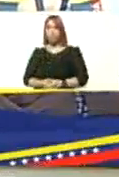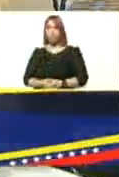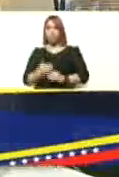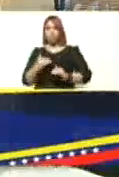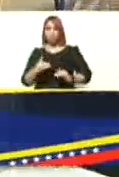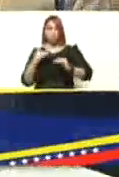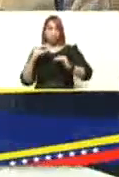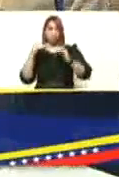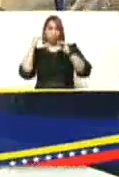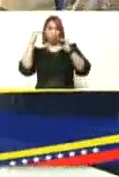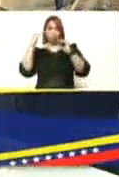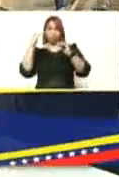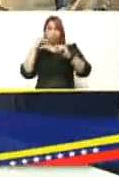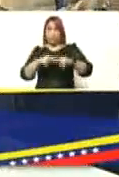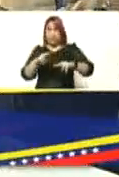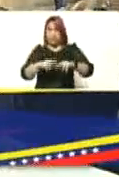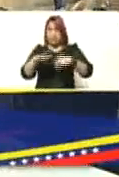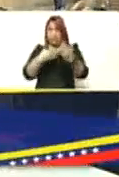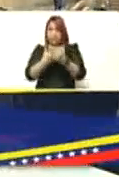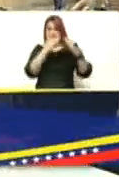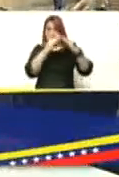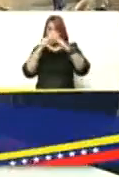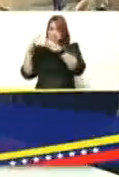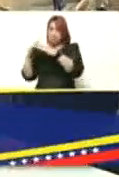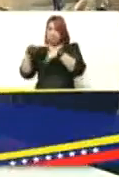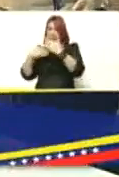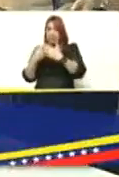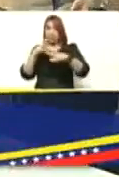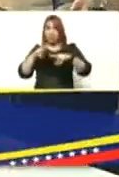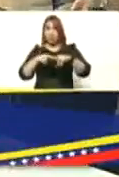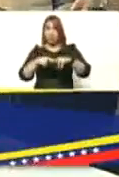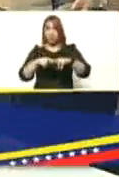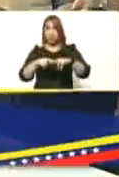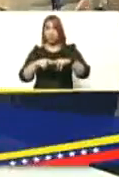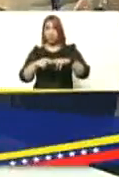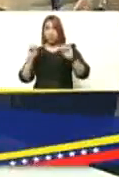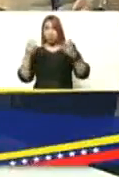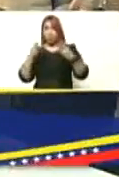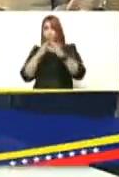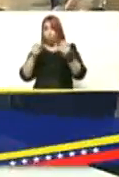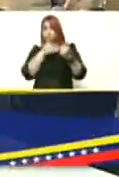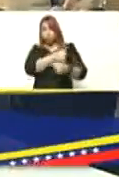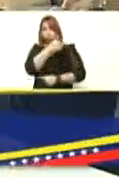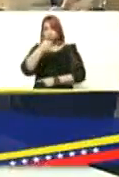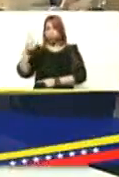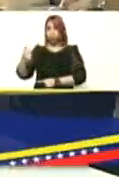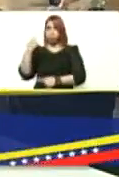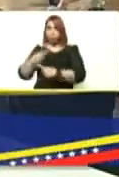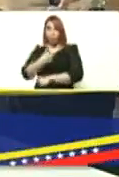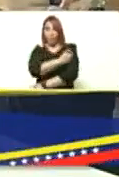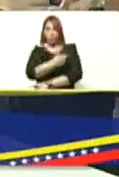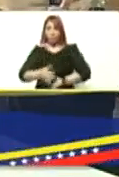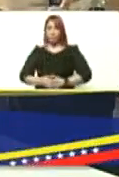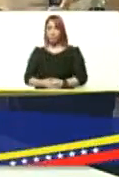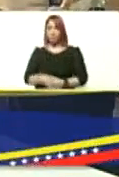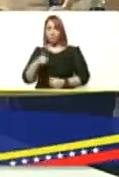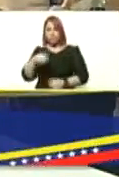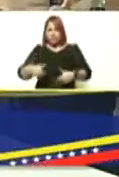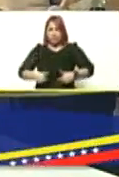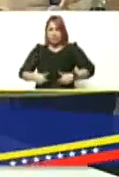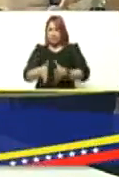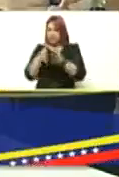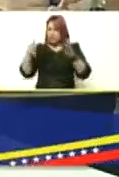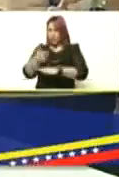desde los muchachos hasta las casas y de las casas hasta los muchachos lograr que todas y todos lleguen a vacunarse usted ha hecho un esfuerzo